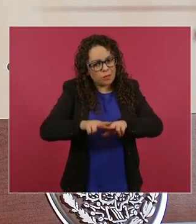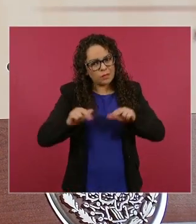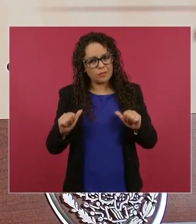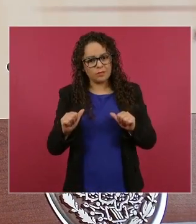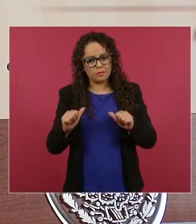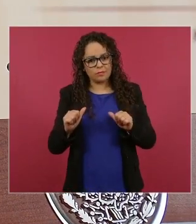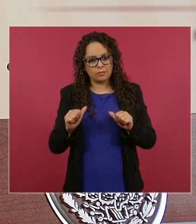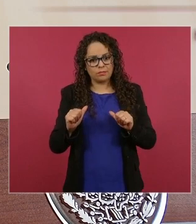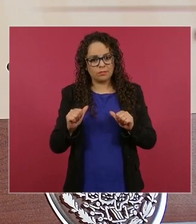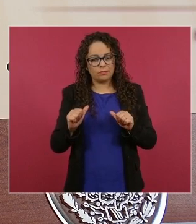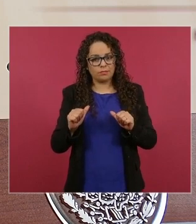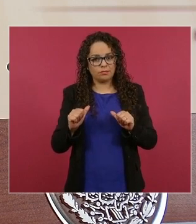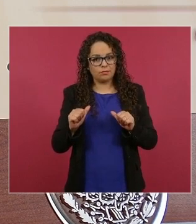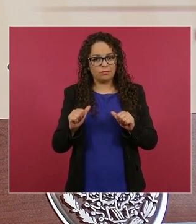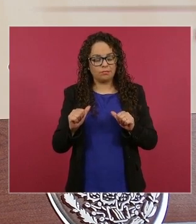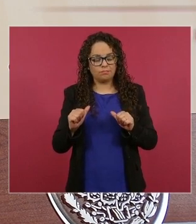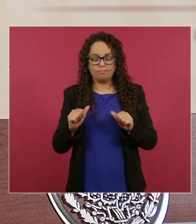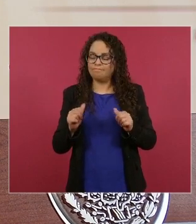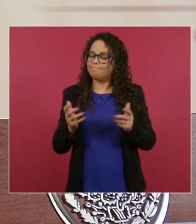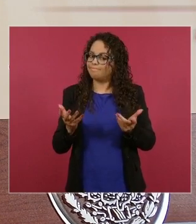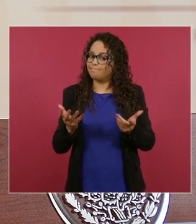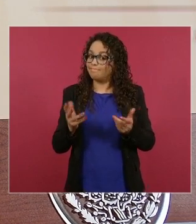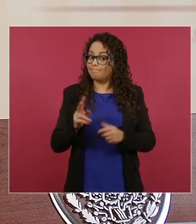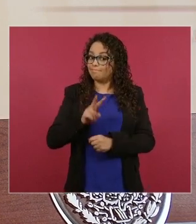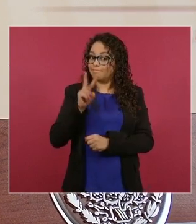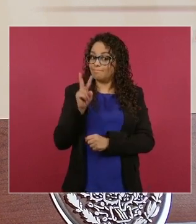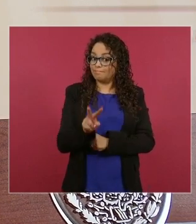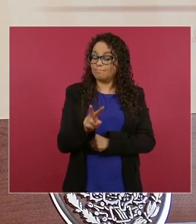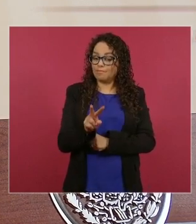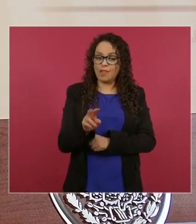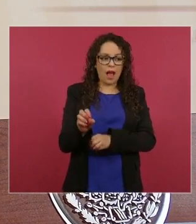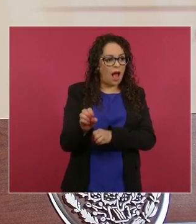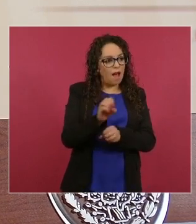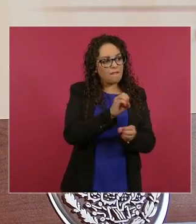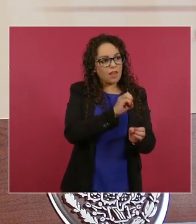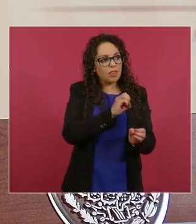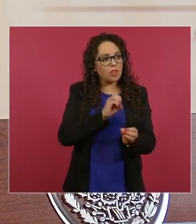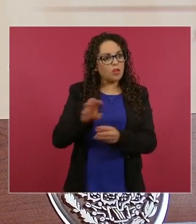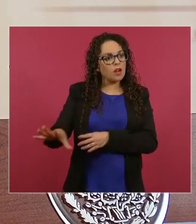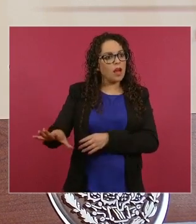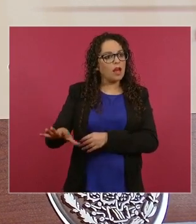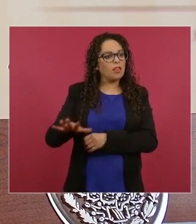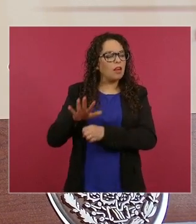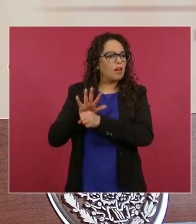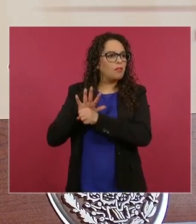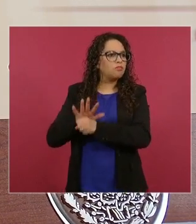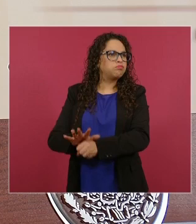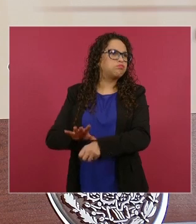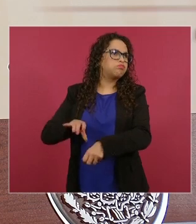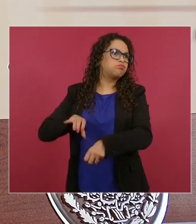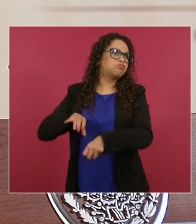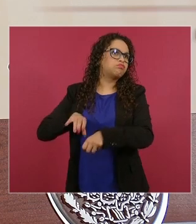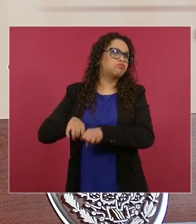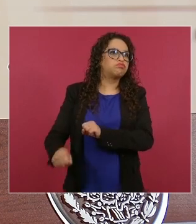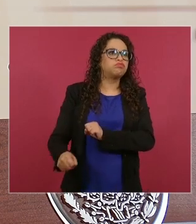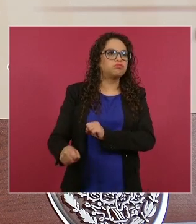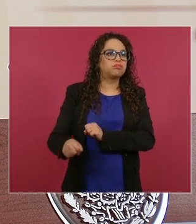fue mucho el tiempo de abandono, de marginación, de olvido,